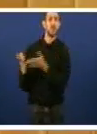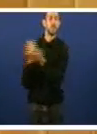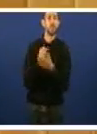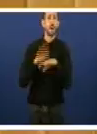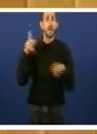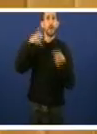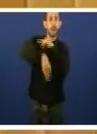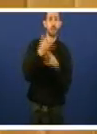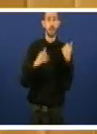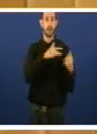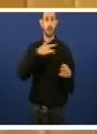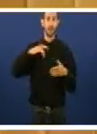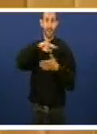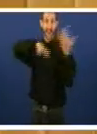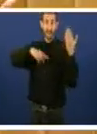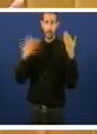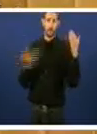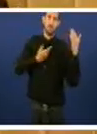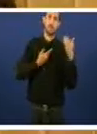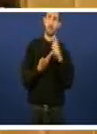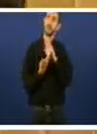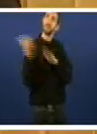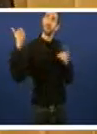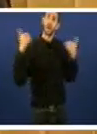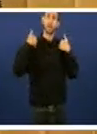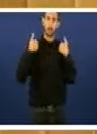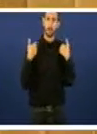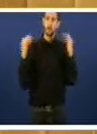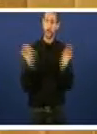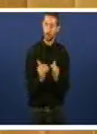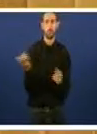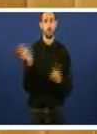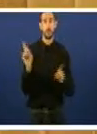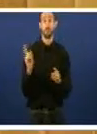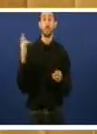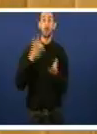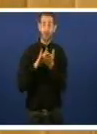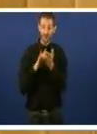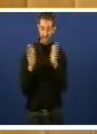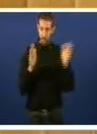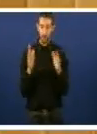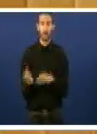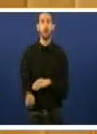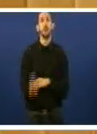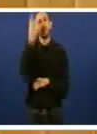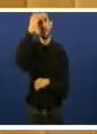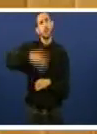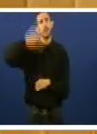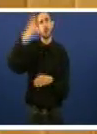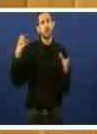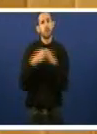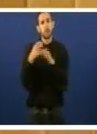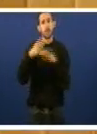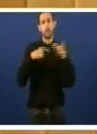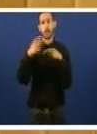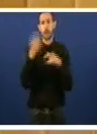ficases en caixas. ese momento foi propiciado polo bloque nacionalista galego e foi a toma en